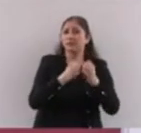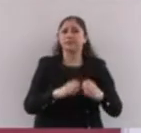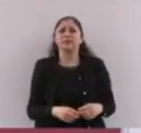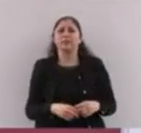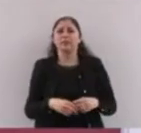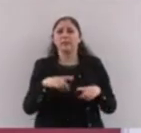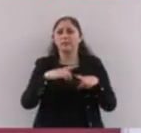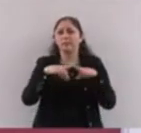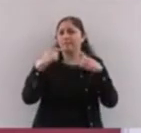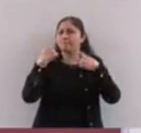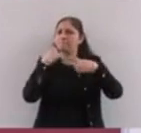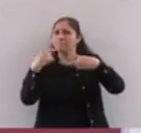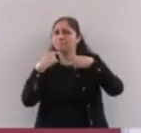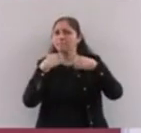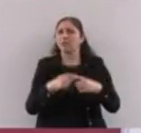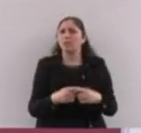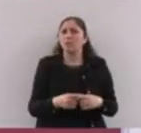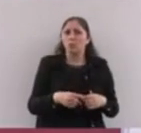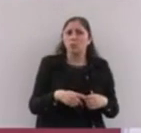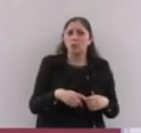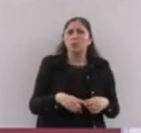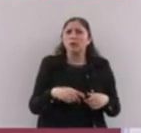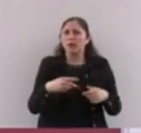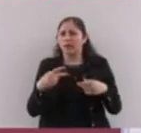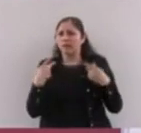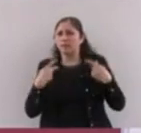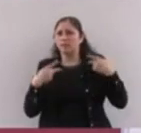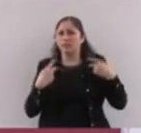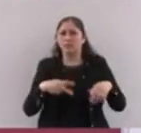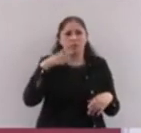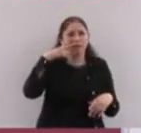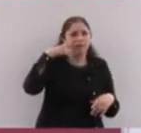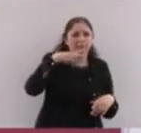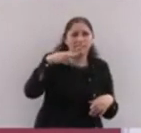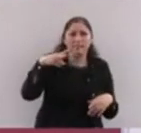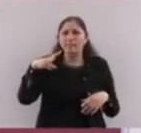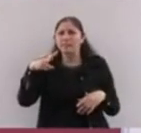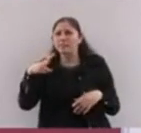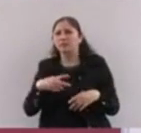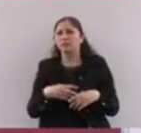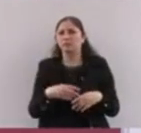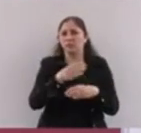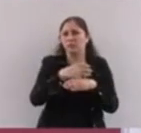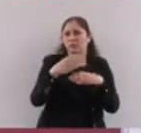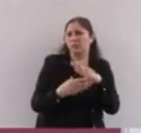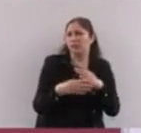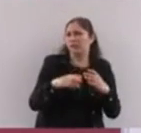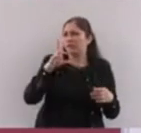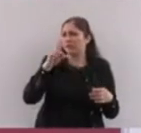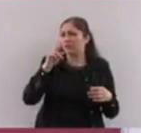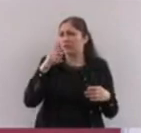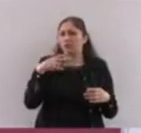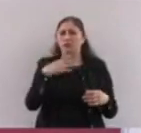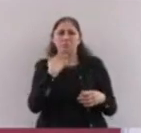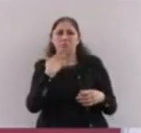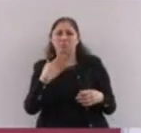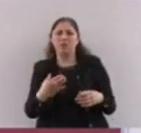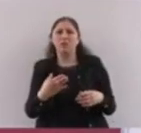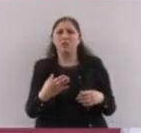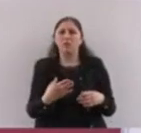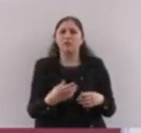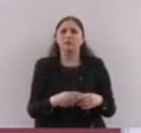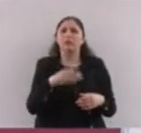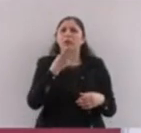que, cuando ustedes vean algo irregular, a los funcionarios, a las redes sociales.